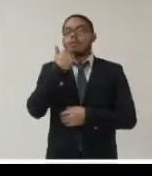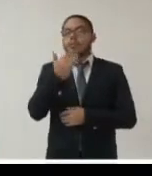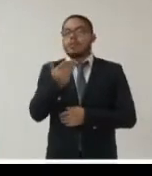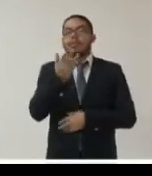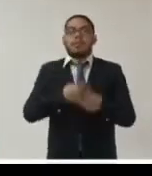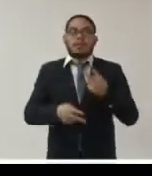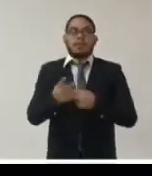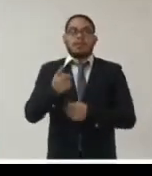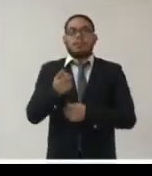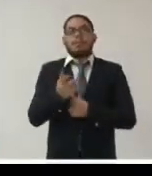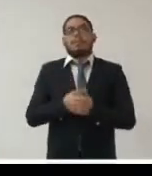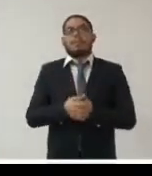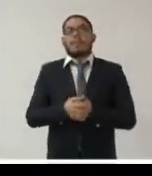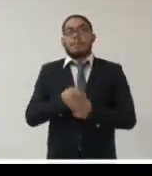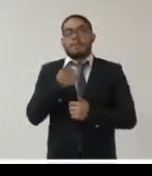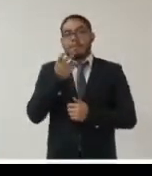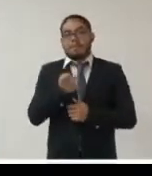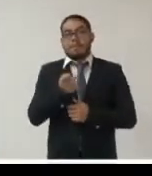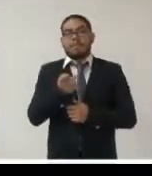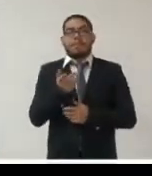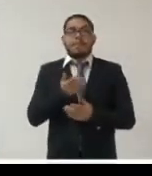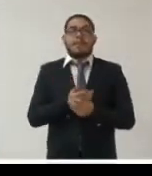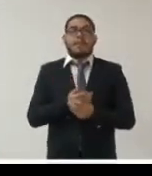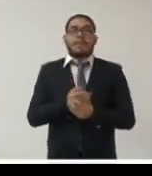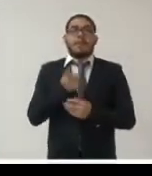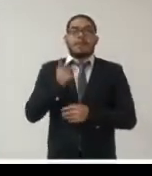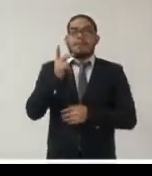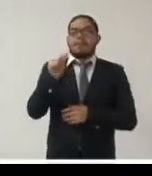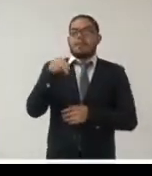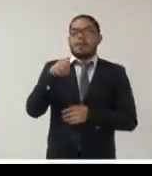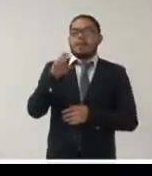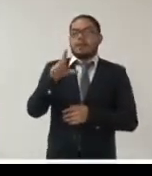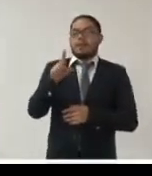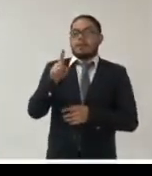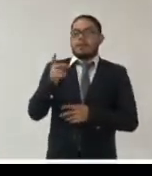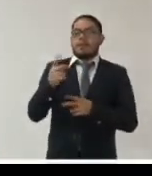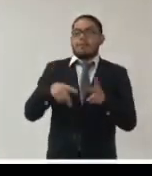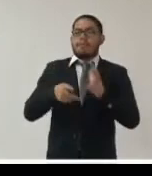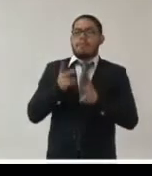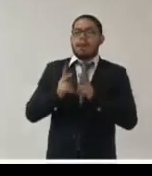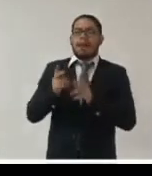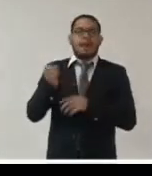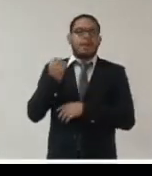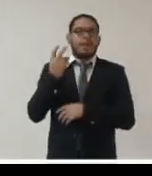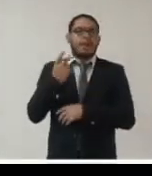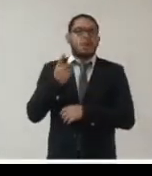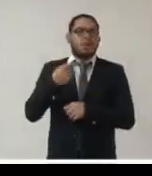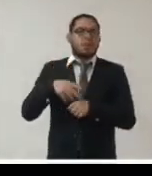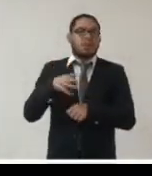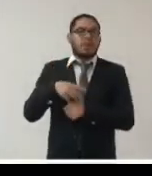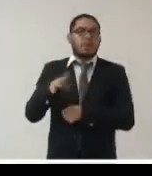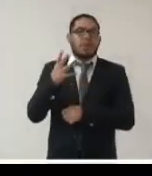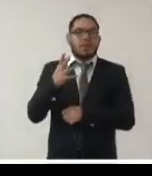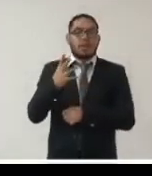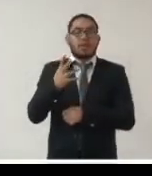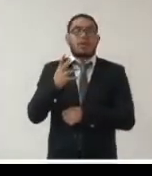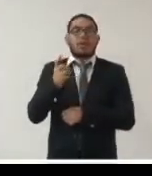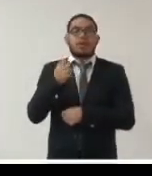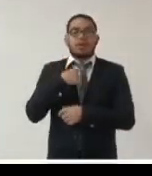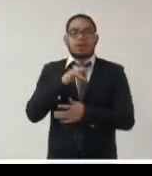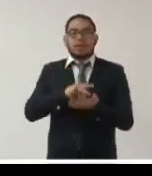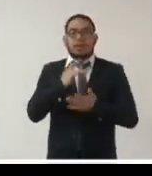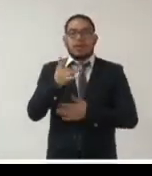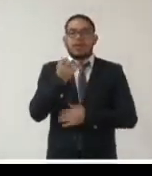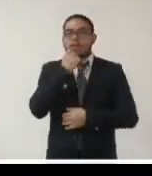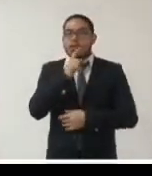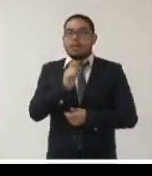este panel número 4 y antes que nada quisiera aprovechar para agradecer a los